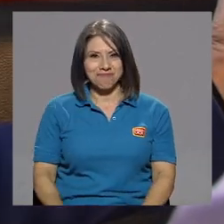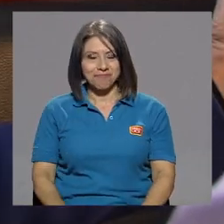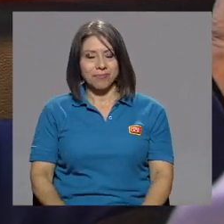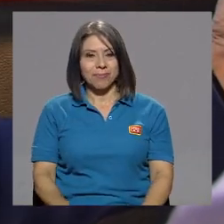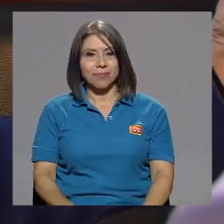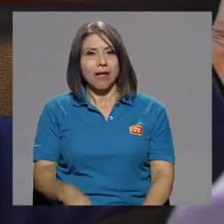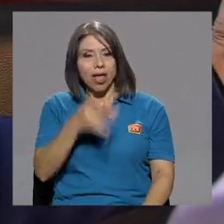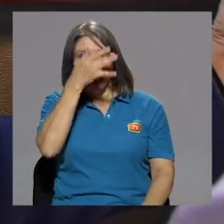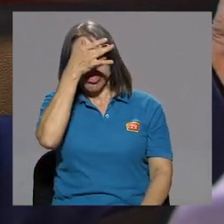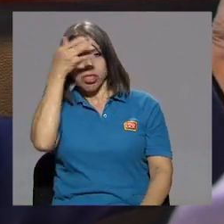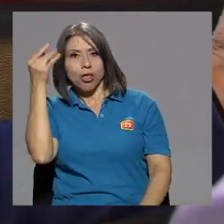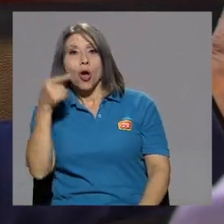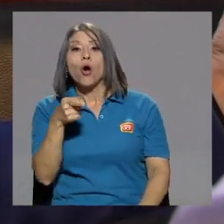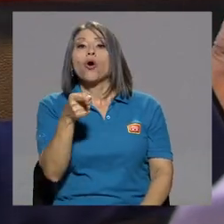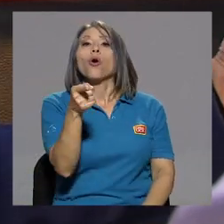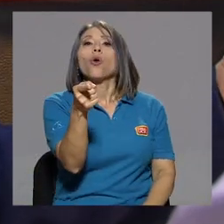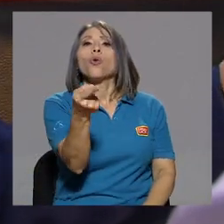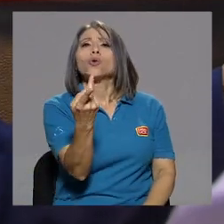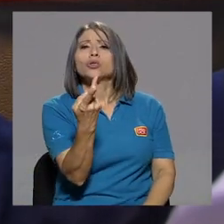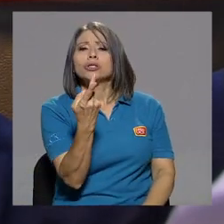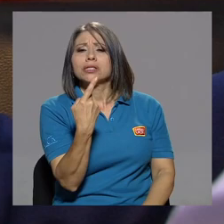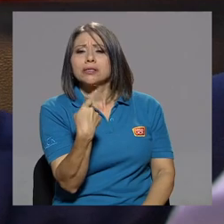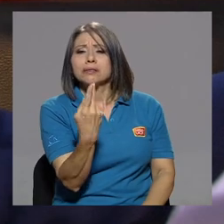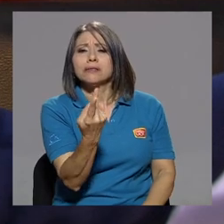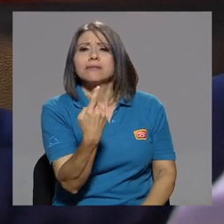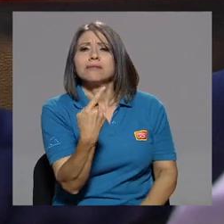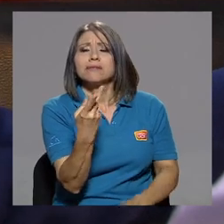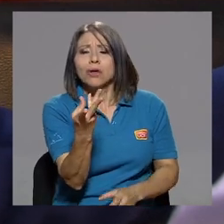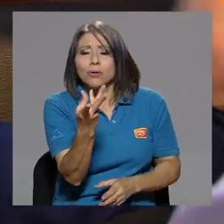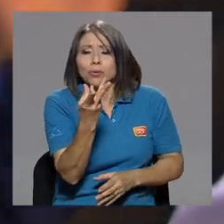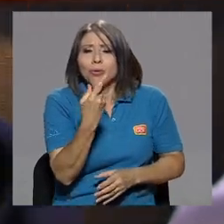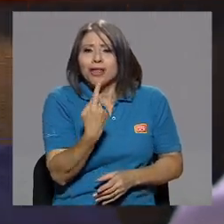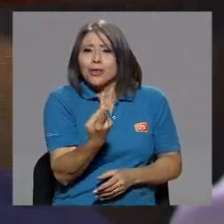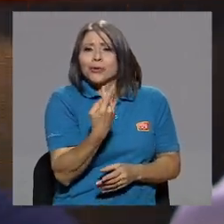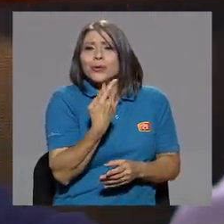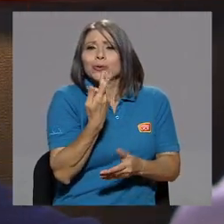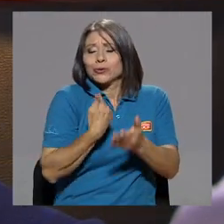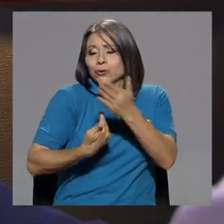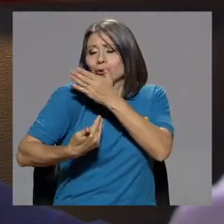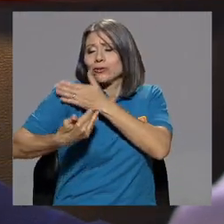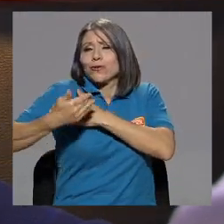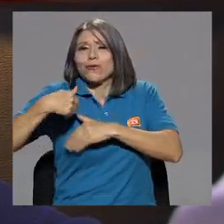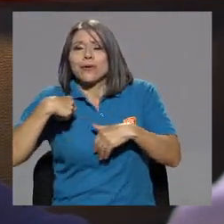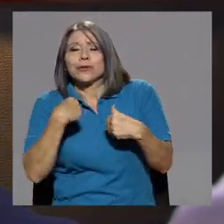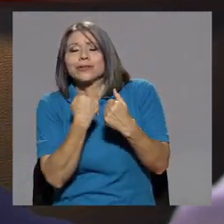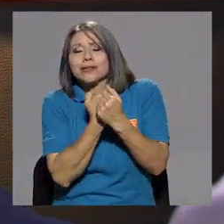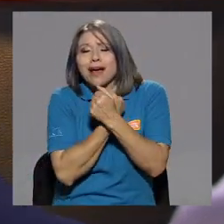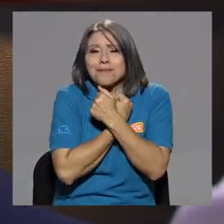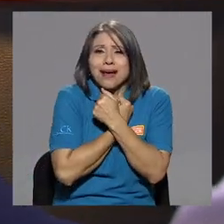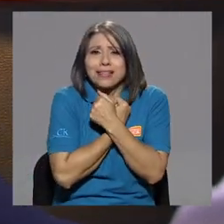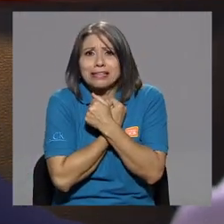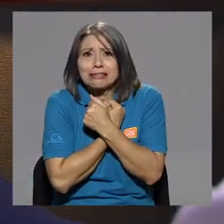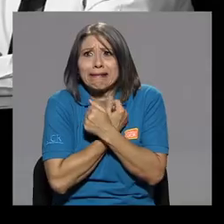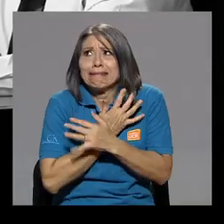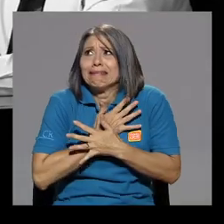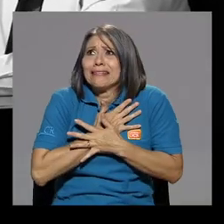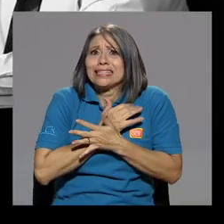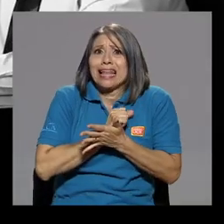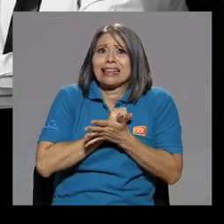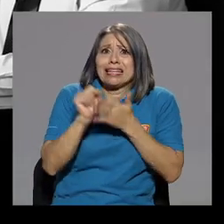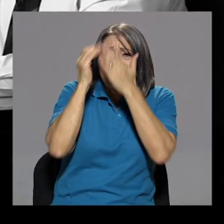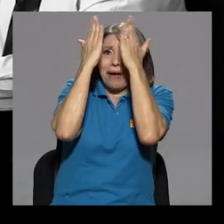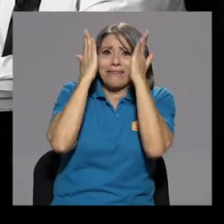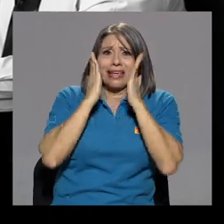cuenta que nosotros dos fuimos amantes, santísima, y yo abría a las 3 de la tarde.